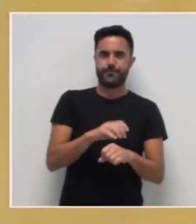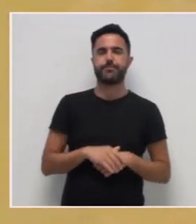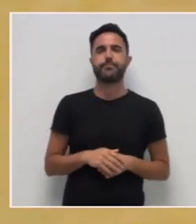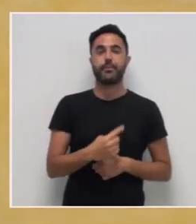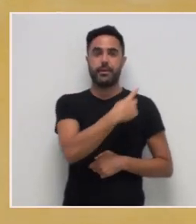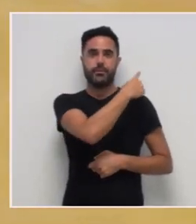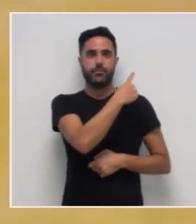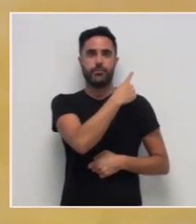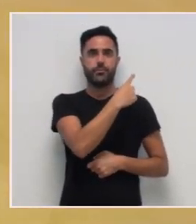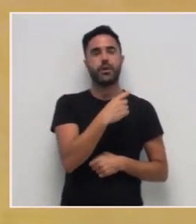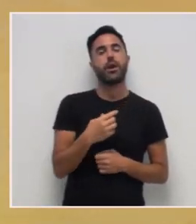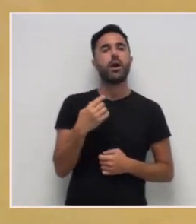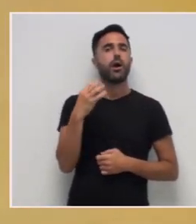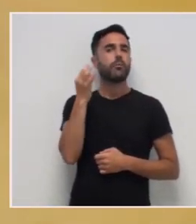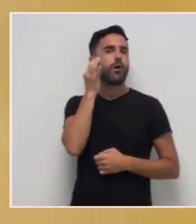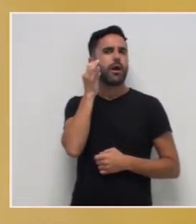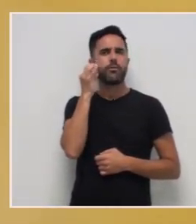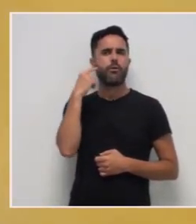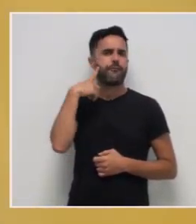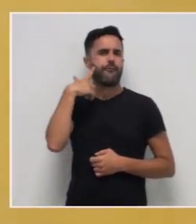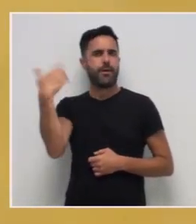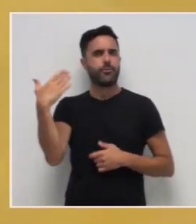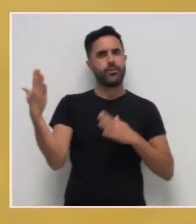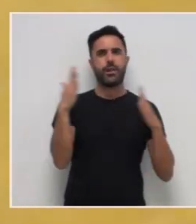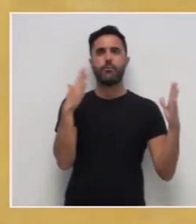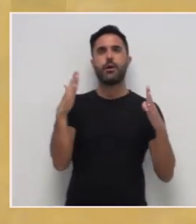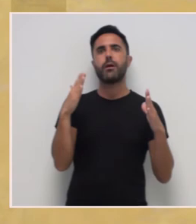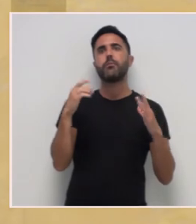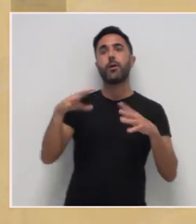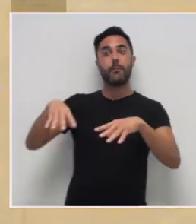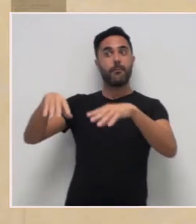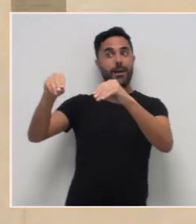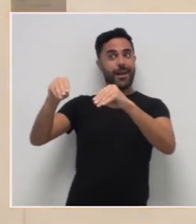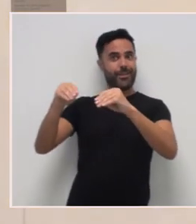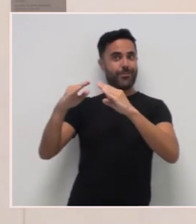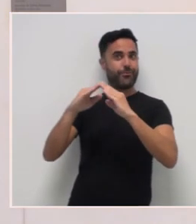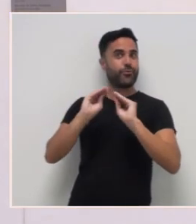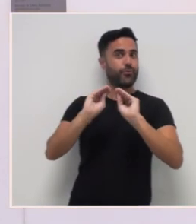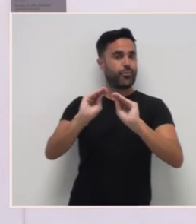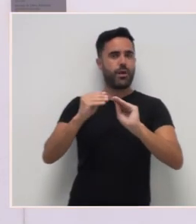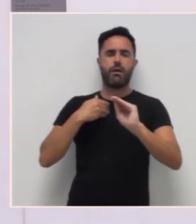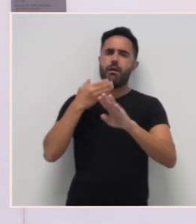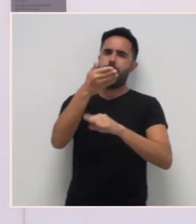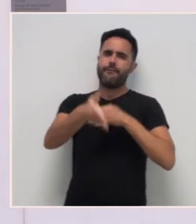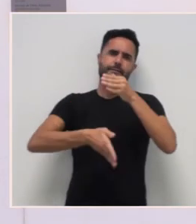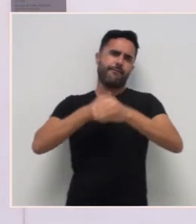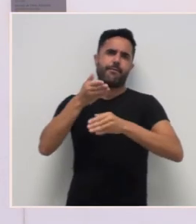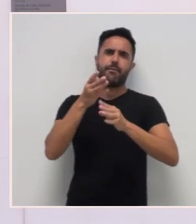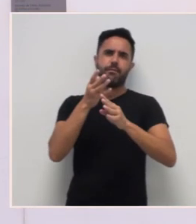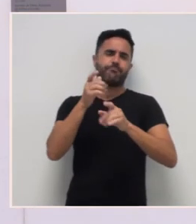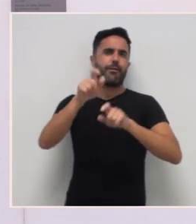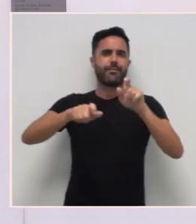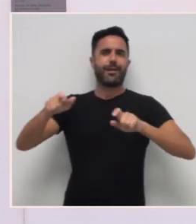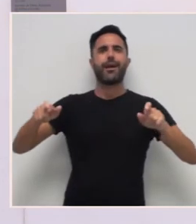que ia no seu palacete toda a xente da alta sociedade e intelectuais da época que ia nas tertúlias na súa casa.